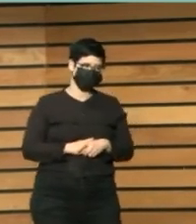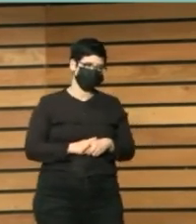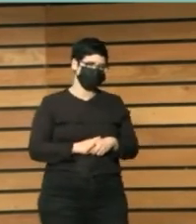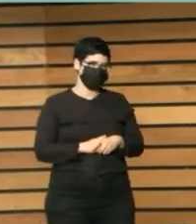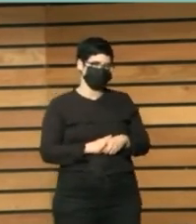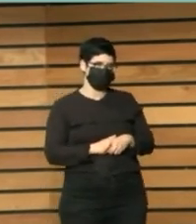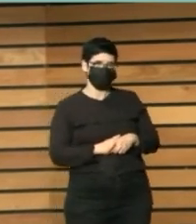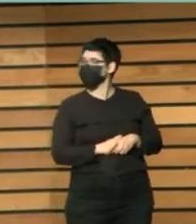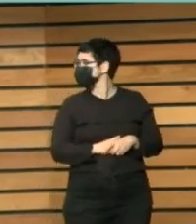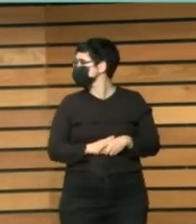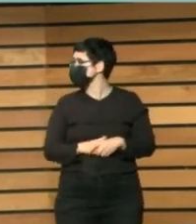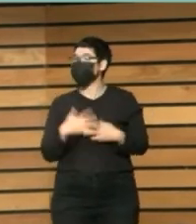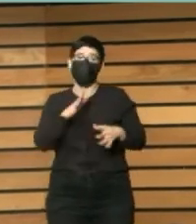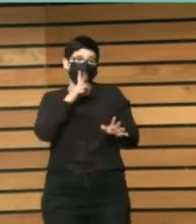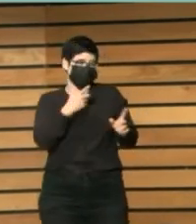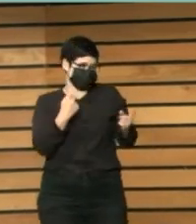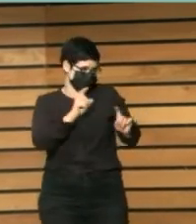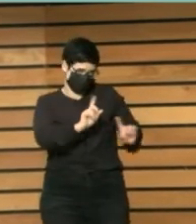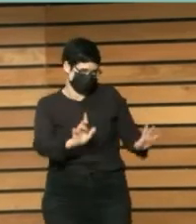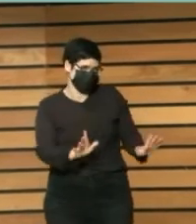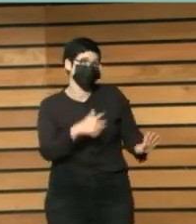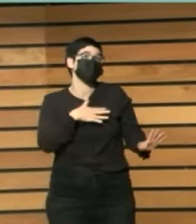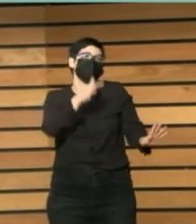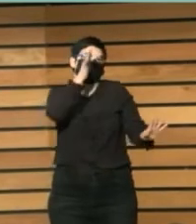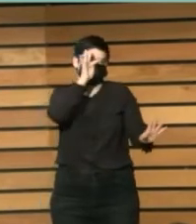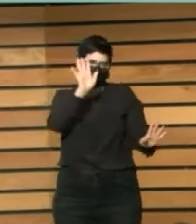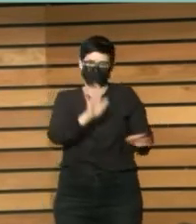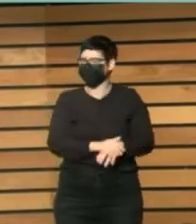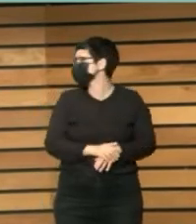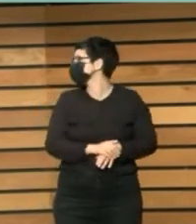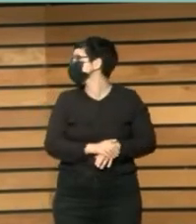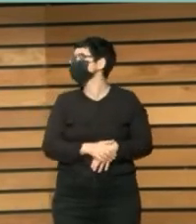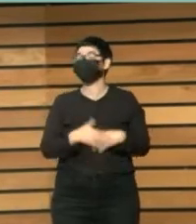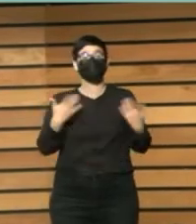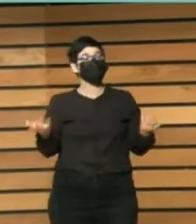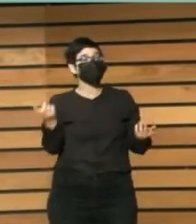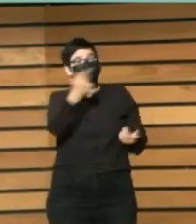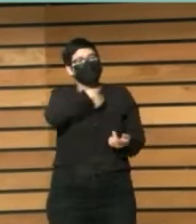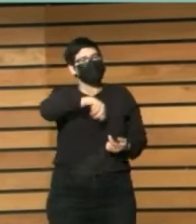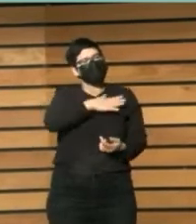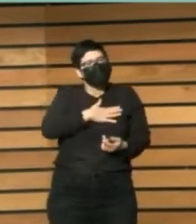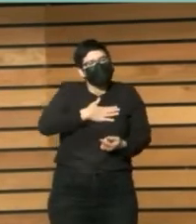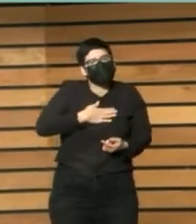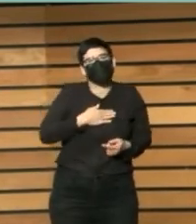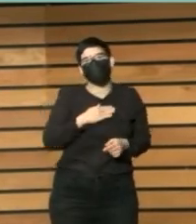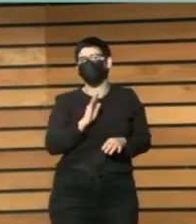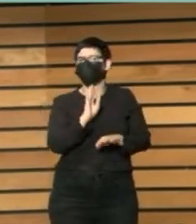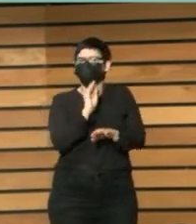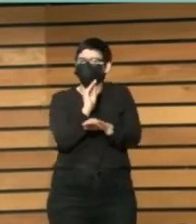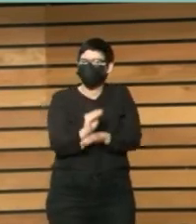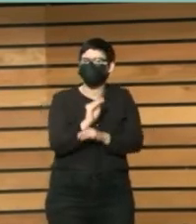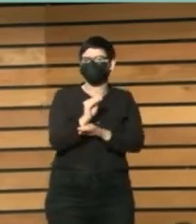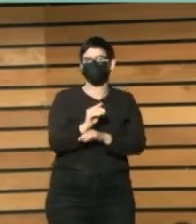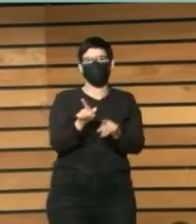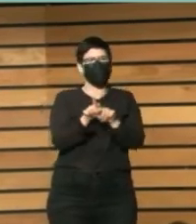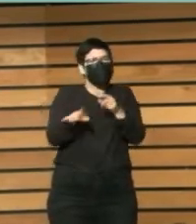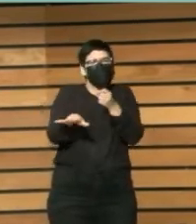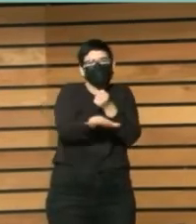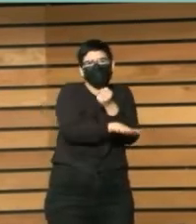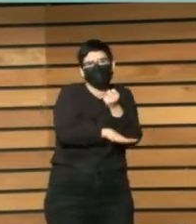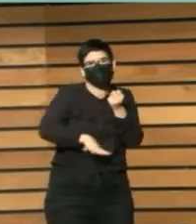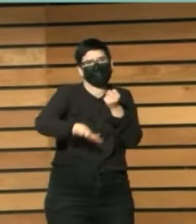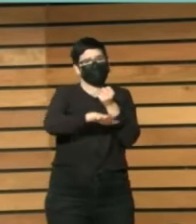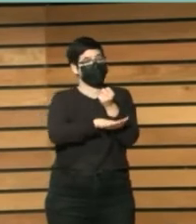Igual no lo necesito, pero por si acaso. Nosotros queremos conservar la esencia e innovar en los servicios, ¿no? ¿Y qué es conservar la